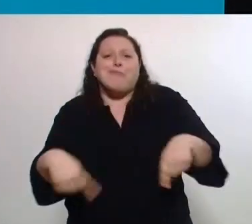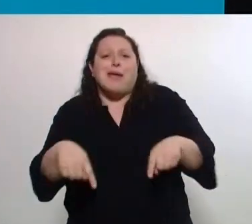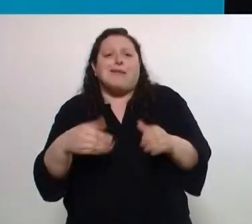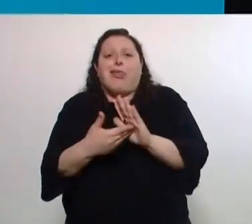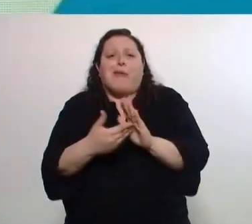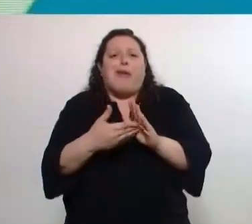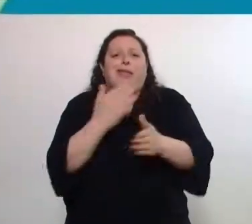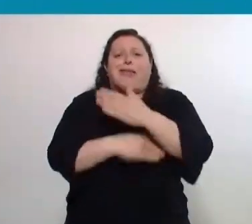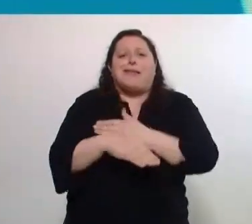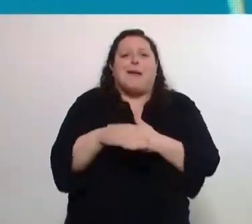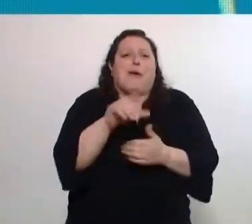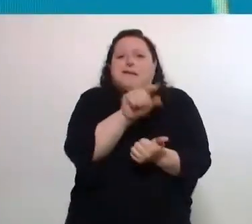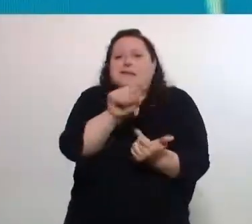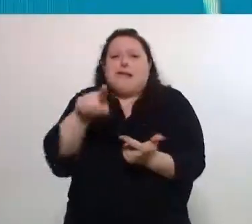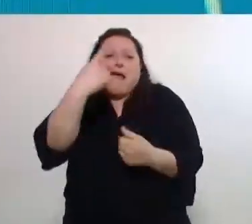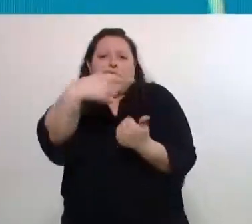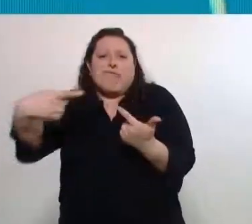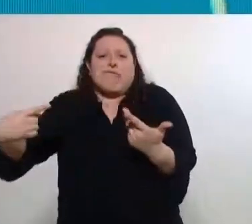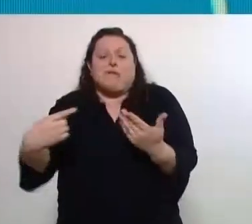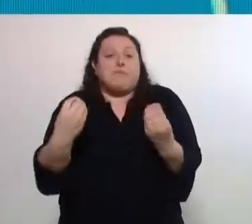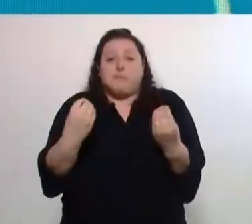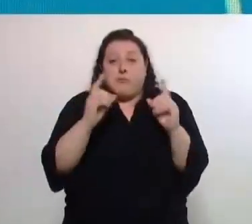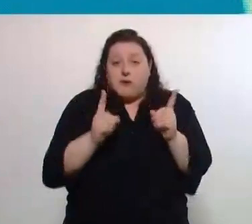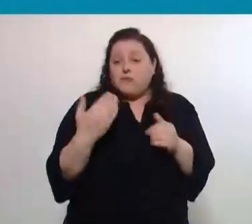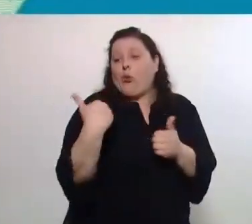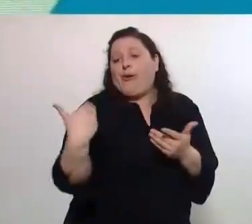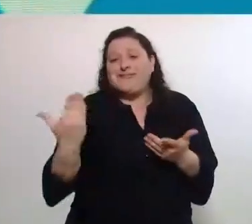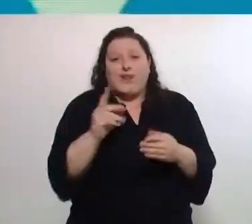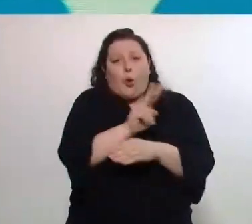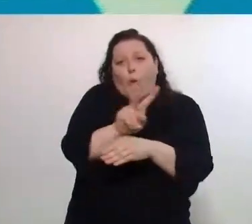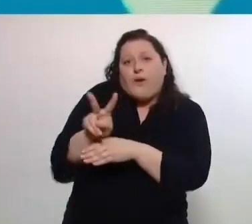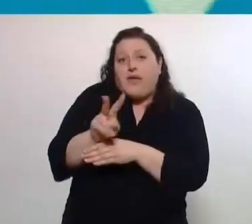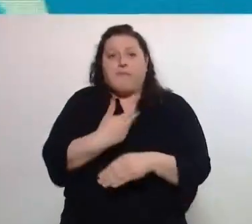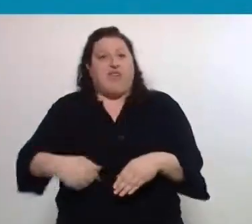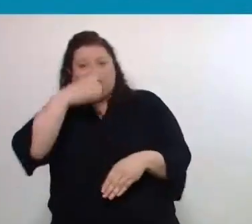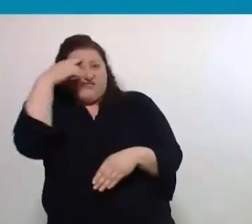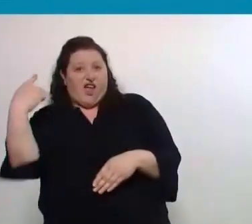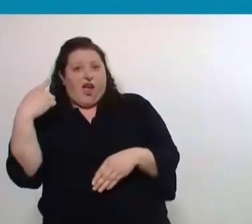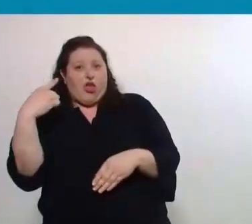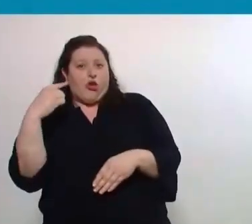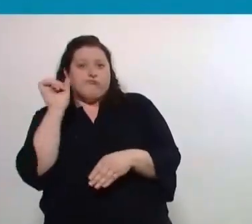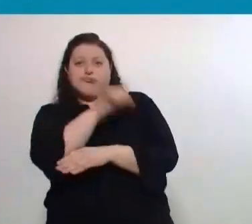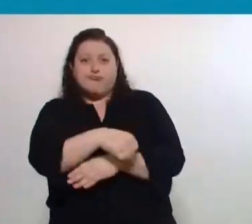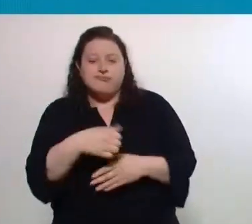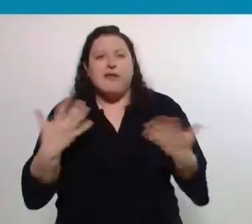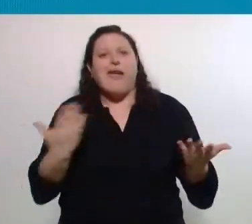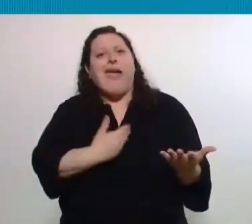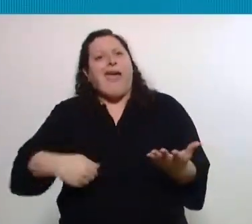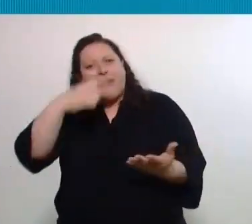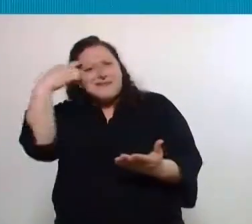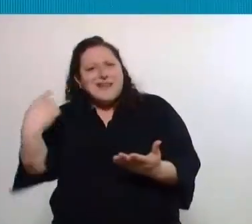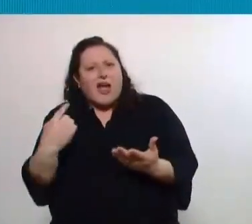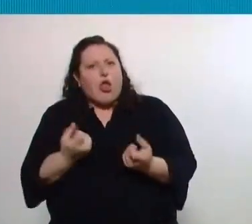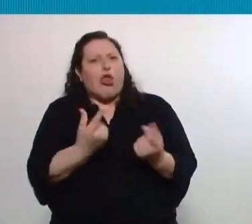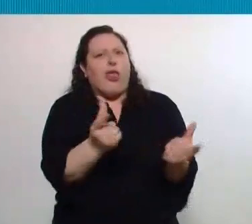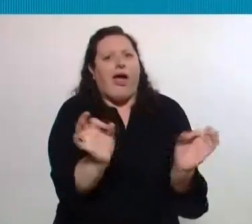vecinos los cuidan porque el Estado no llegó. Si no llegó el Estado, mucho menos va